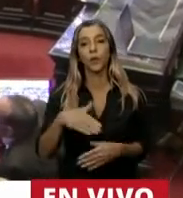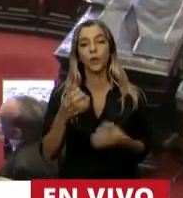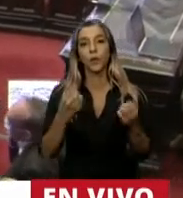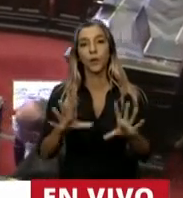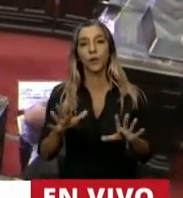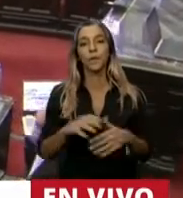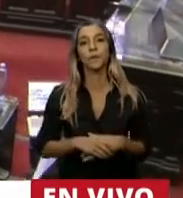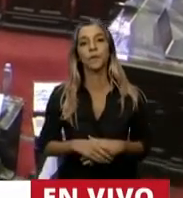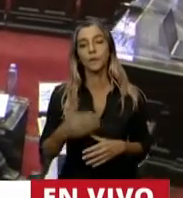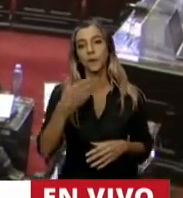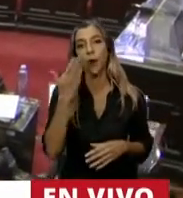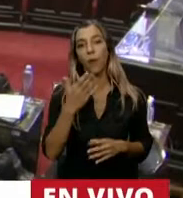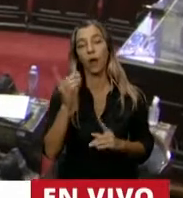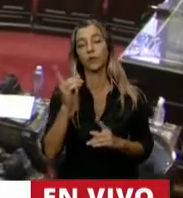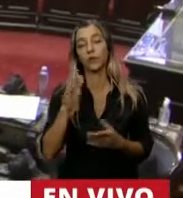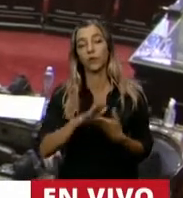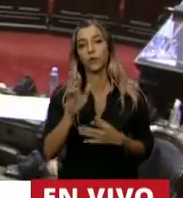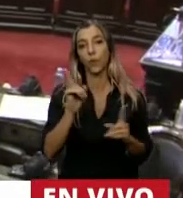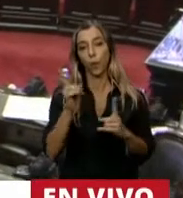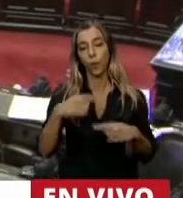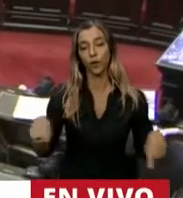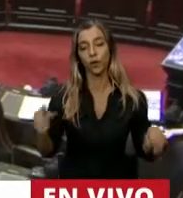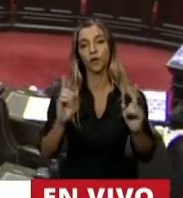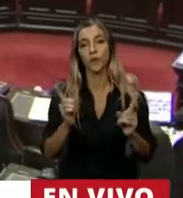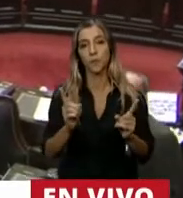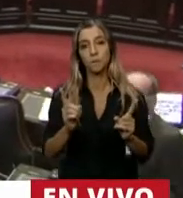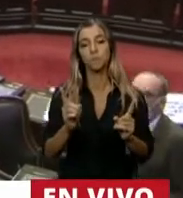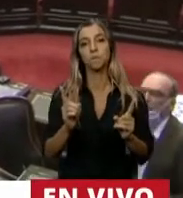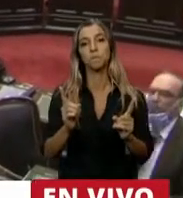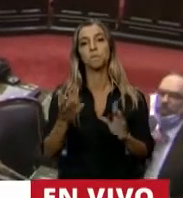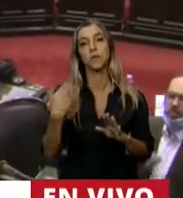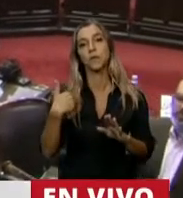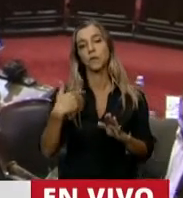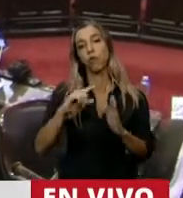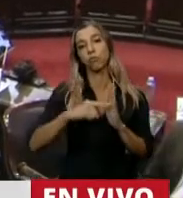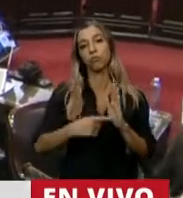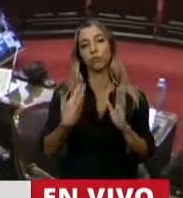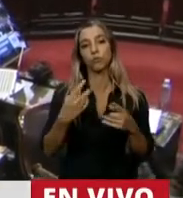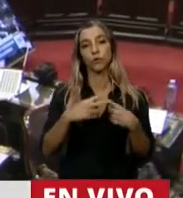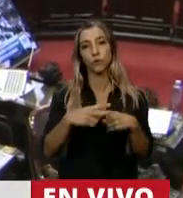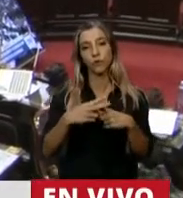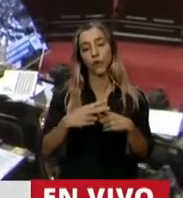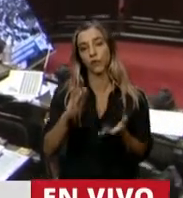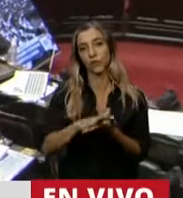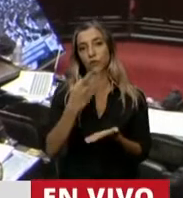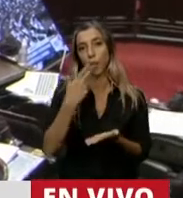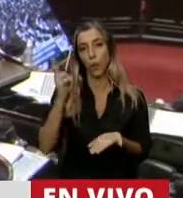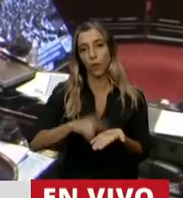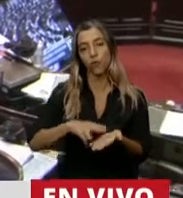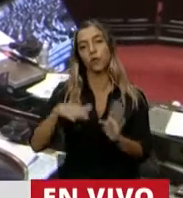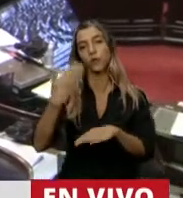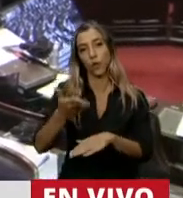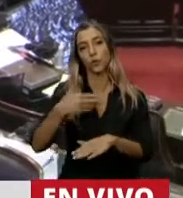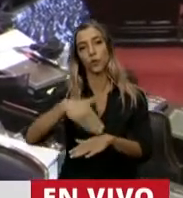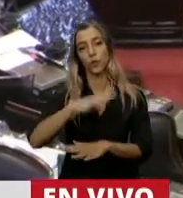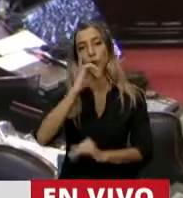algunas consideraciones respecto a cuestiones de técnica tributaria para después meterme más de